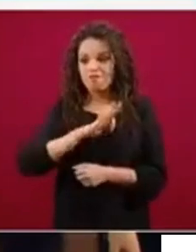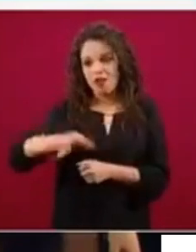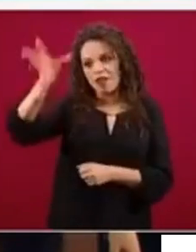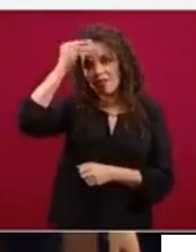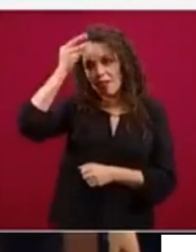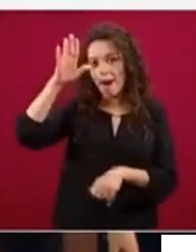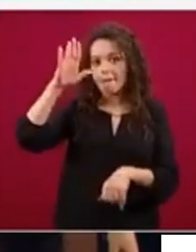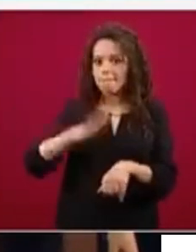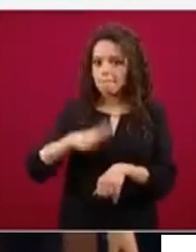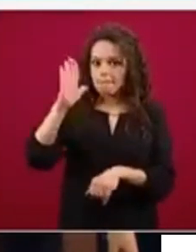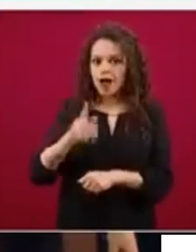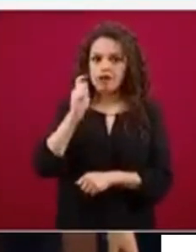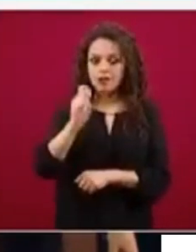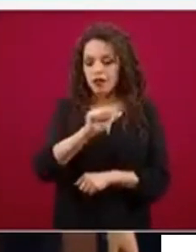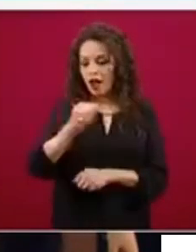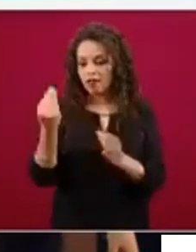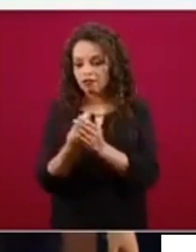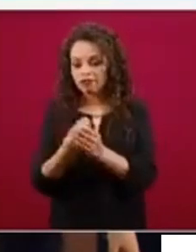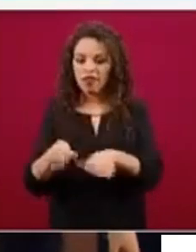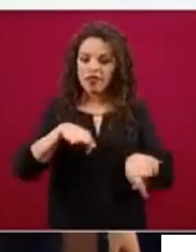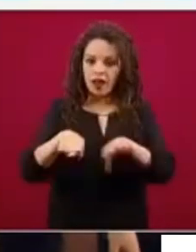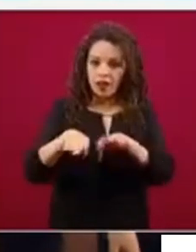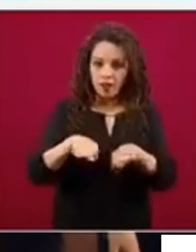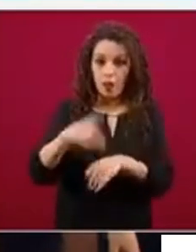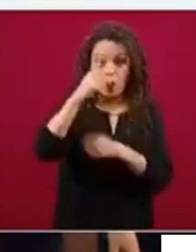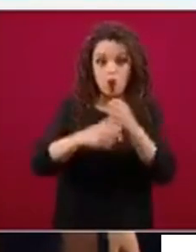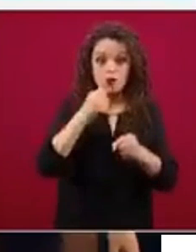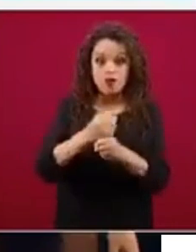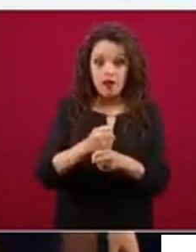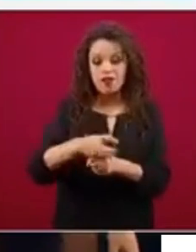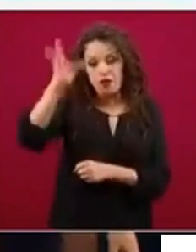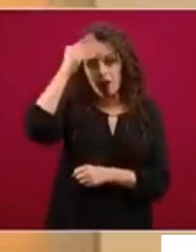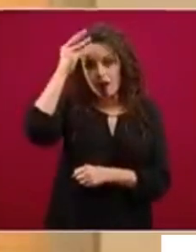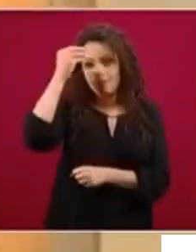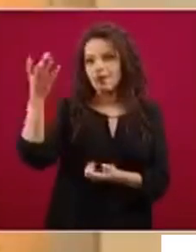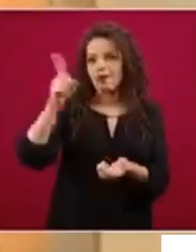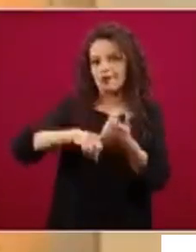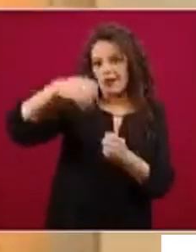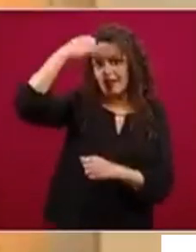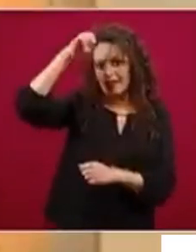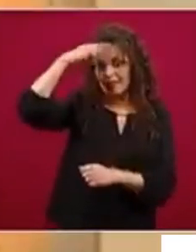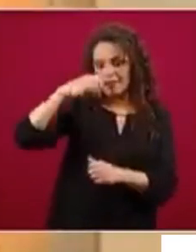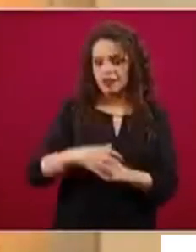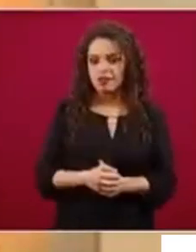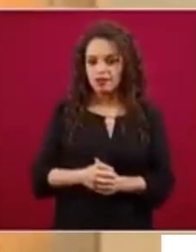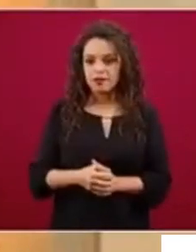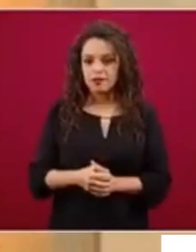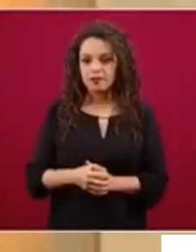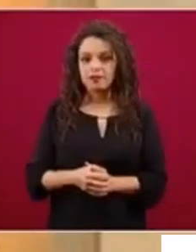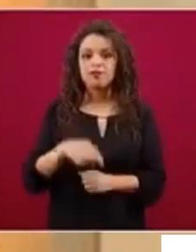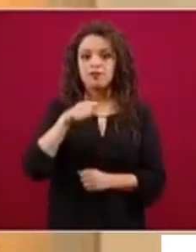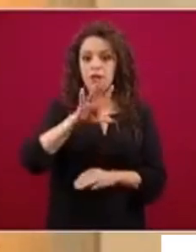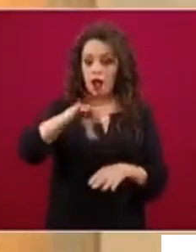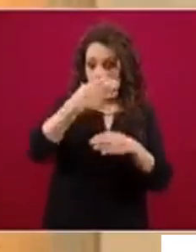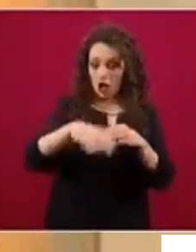el trabajo, un año de experiencia, y posteriormente salen no a buscar trabajo, no a buscar fuentes de empleo, sino a crear sus propias